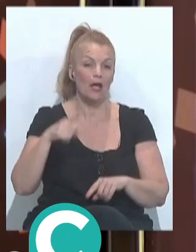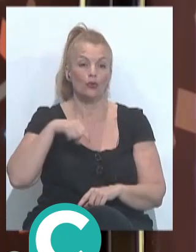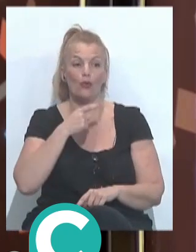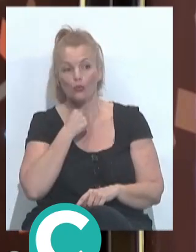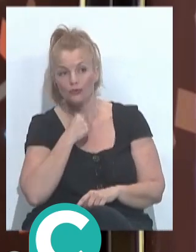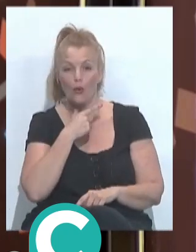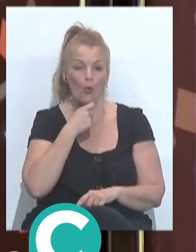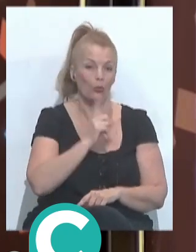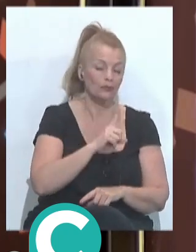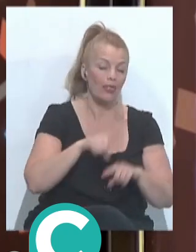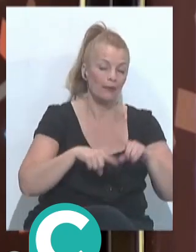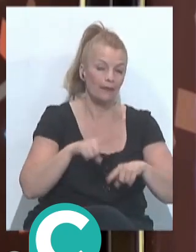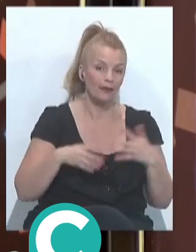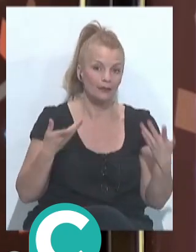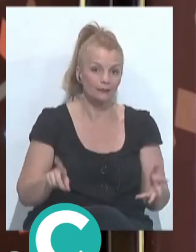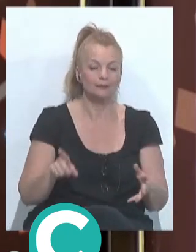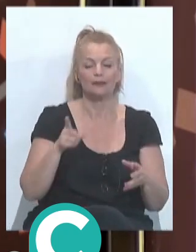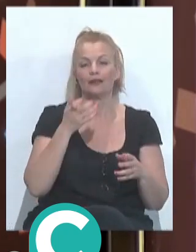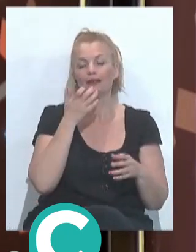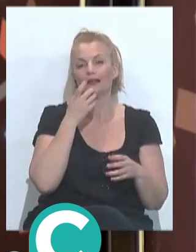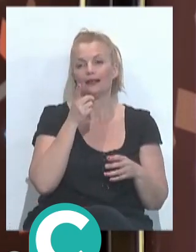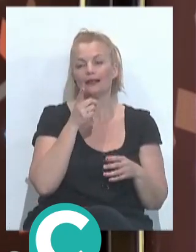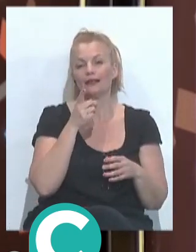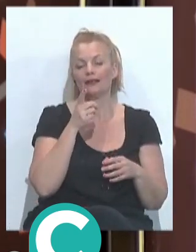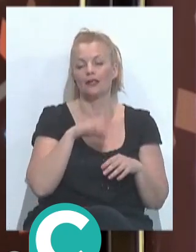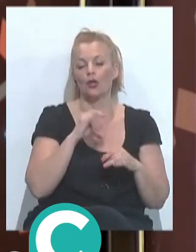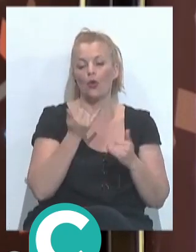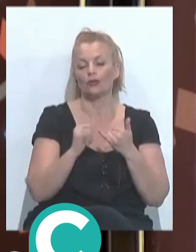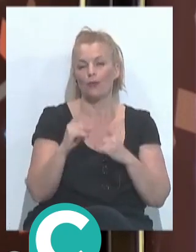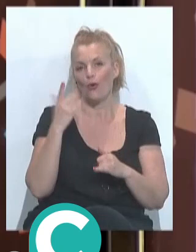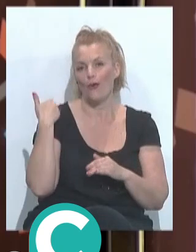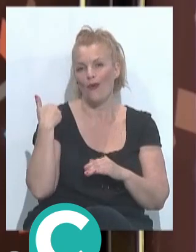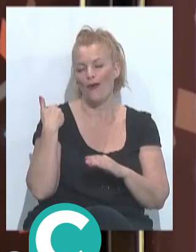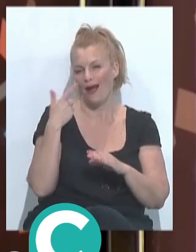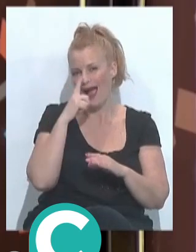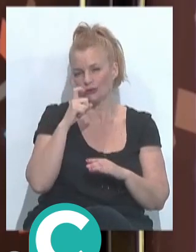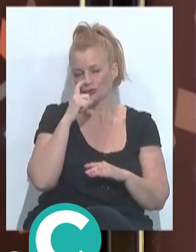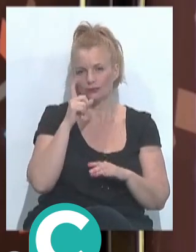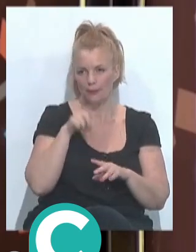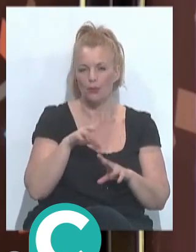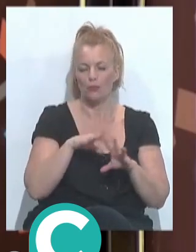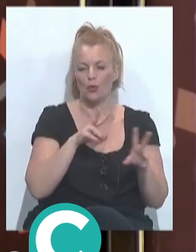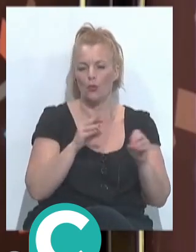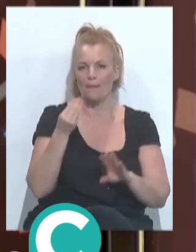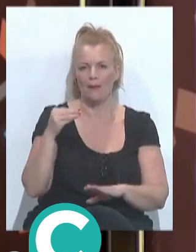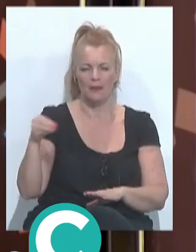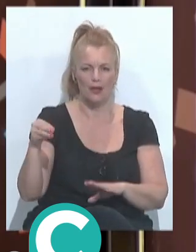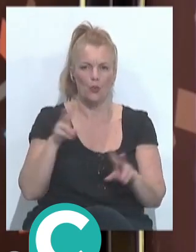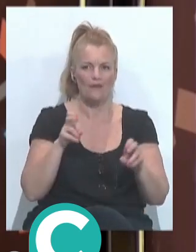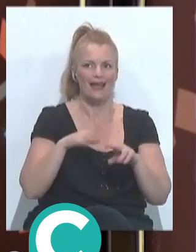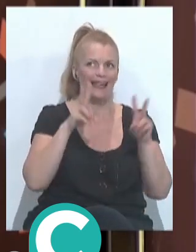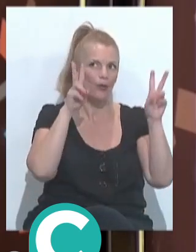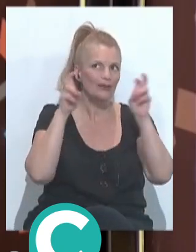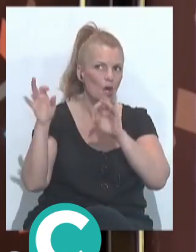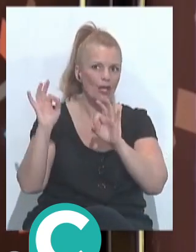todos, pero hablamos ahora de algo que también se ha parcheado mucho en los últimos años y que ha ido progresivamente incorporando, por ejemplo, cuestiones